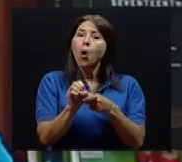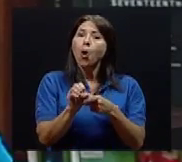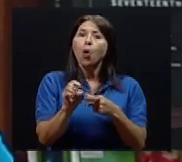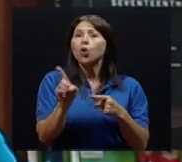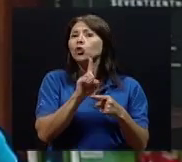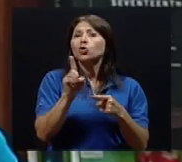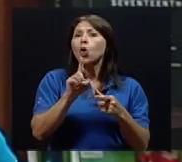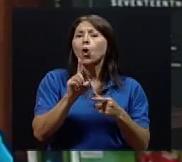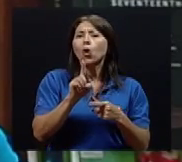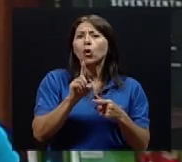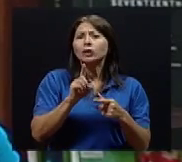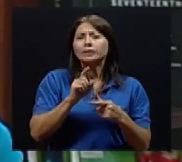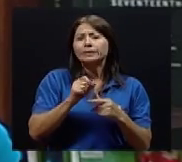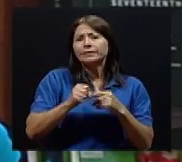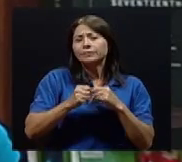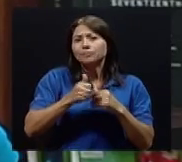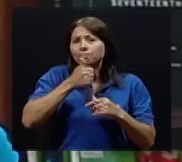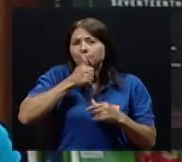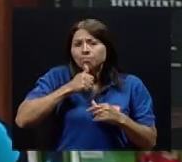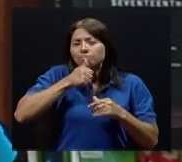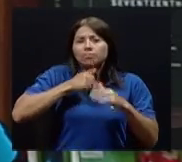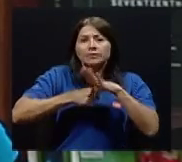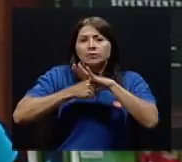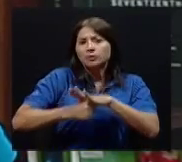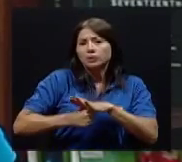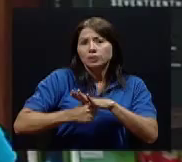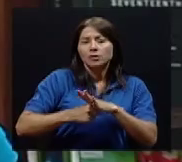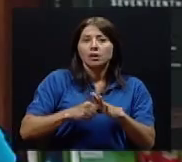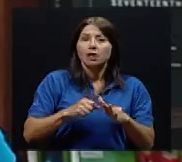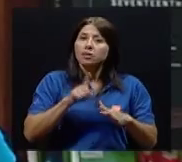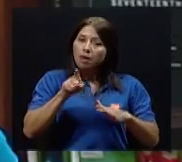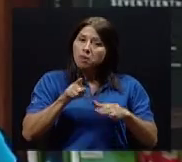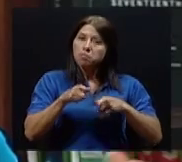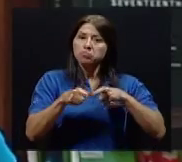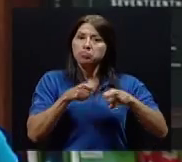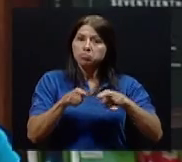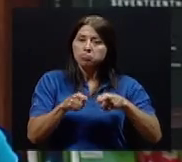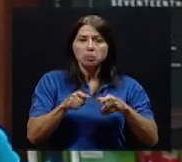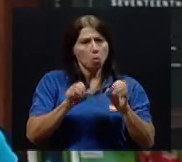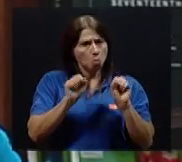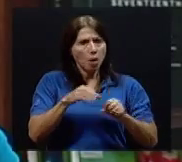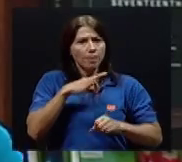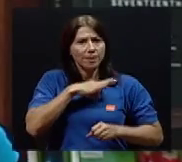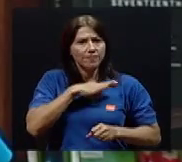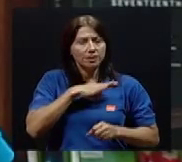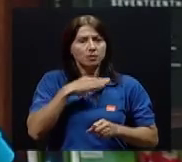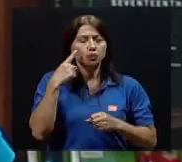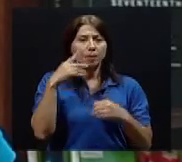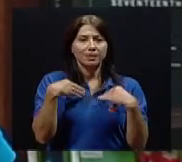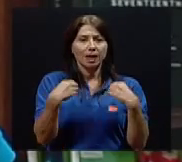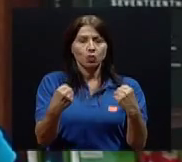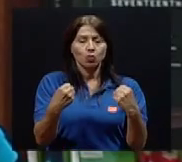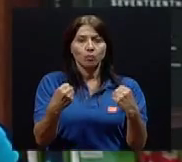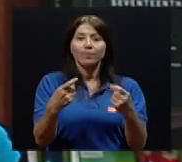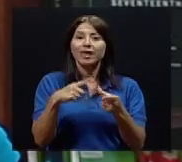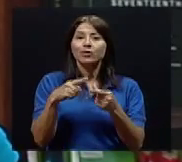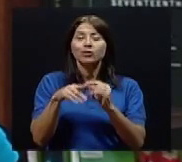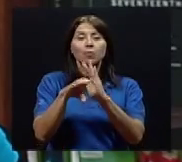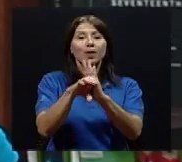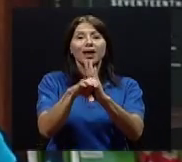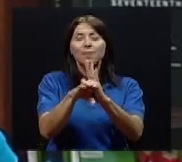que no van a implicar un estrés mayor para lo que es el sistema musculoesquelético, pueden verse más bien favorecidos a nivel de salud.